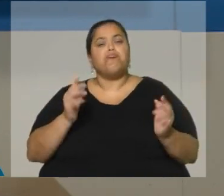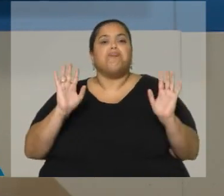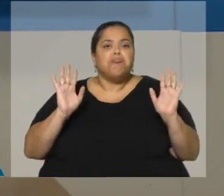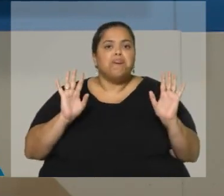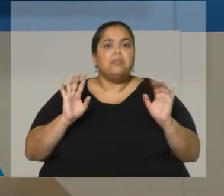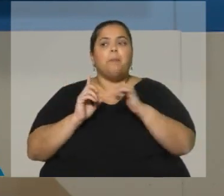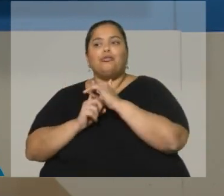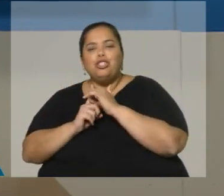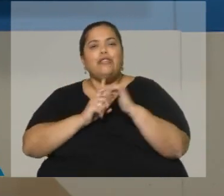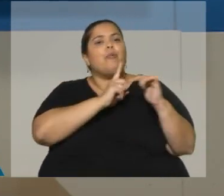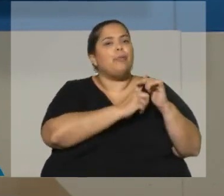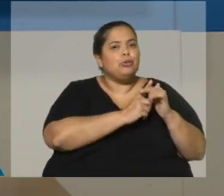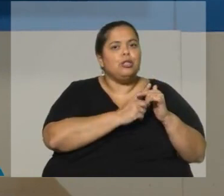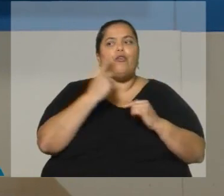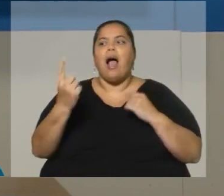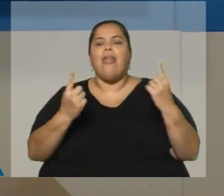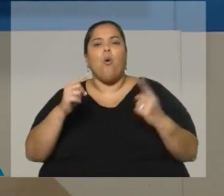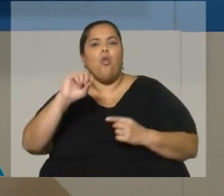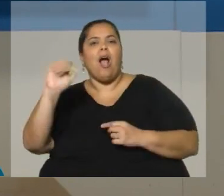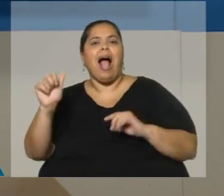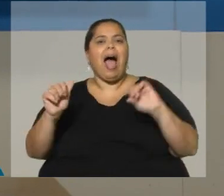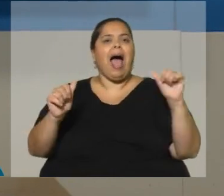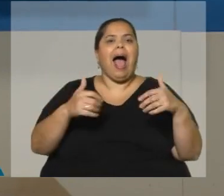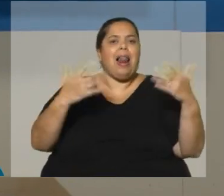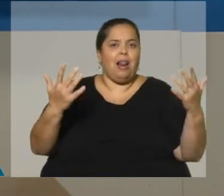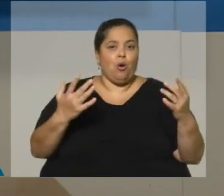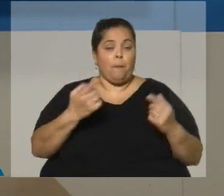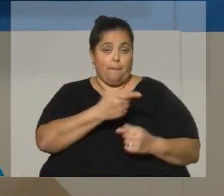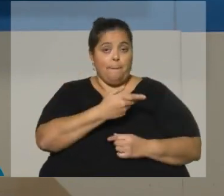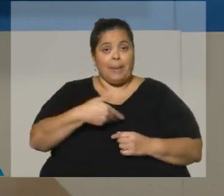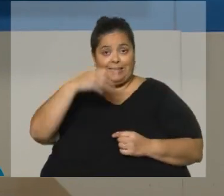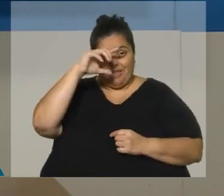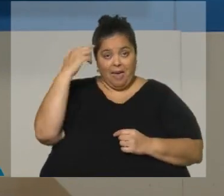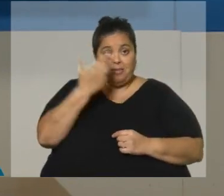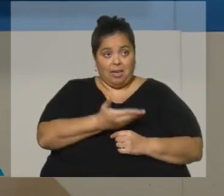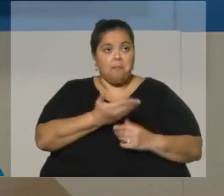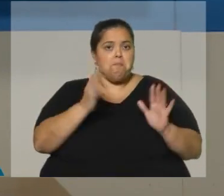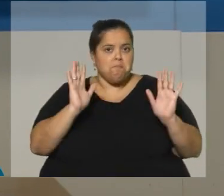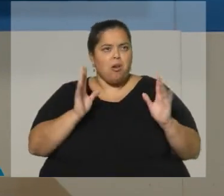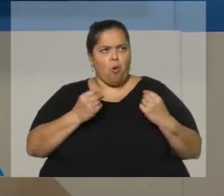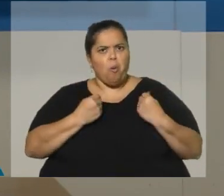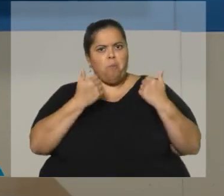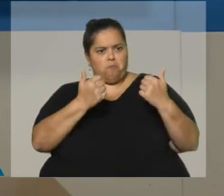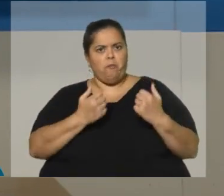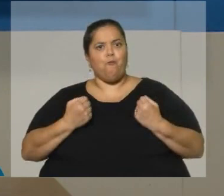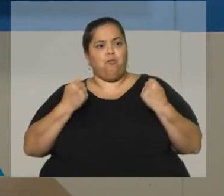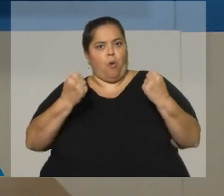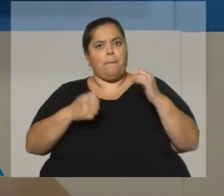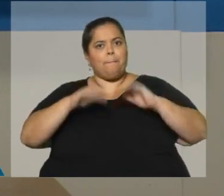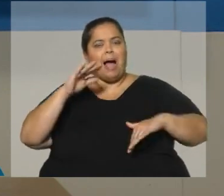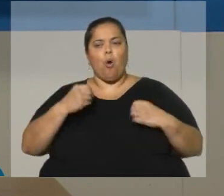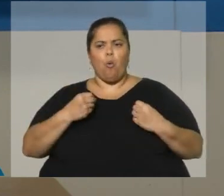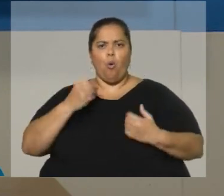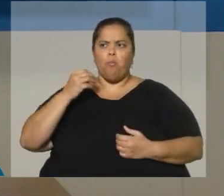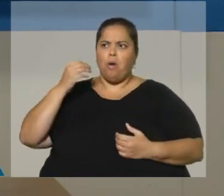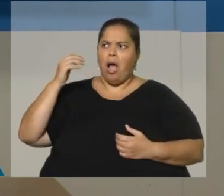positiva. Yo creo que el presidente ha salido fortalecido porque reafirmó su autoridad interna de la coalición y hacia afuera también, con